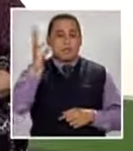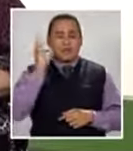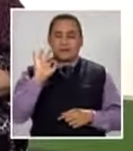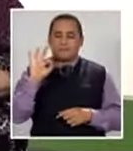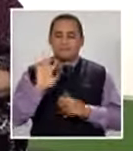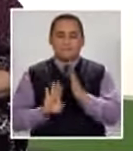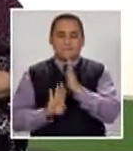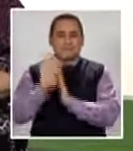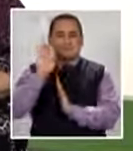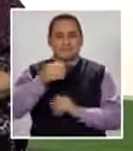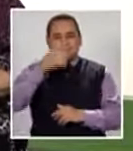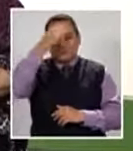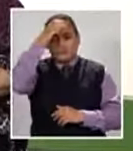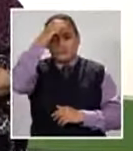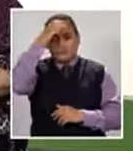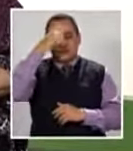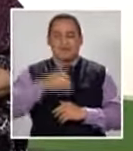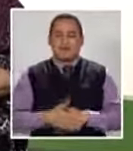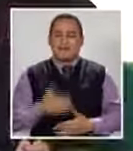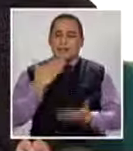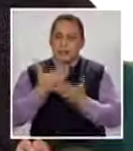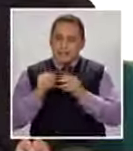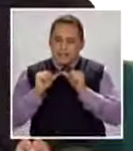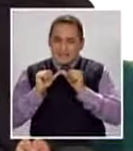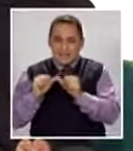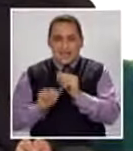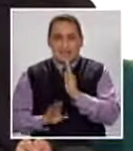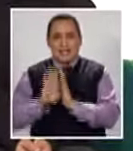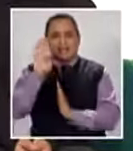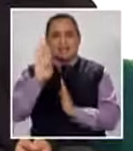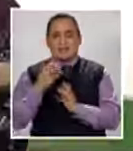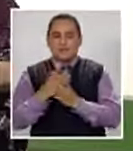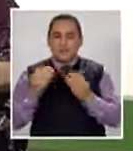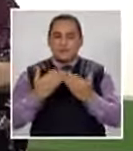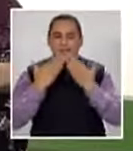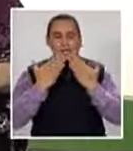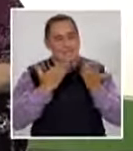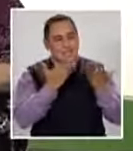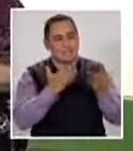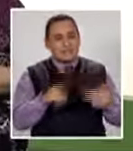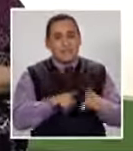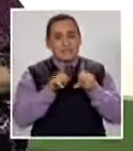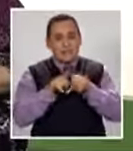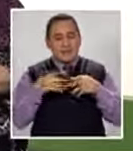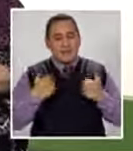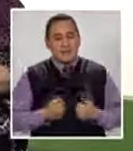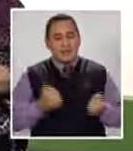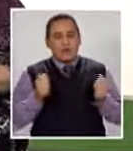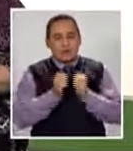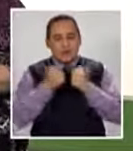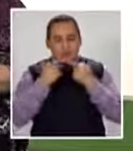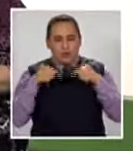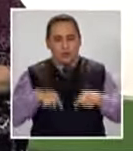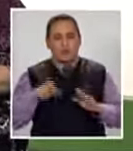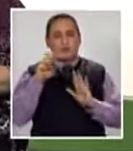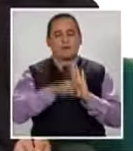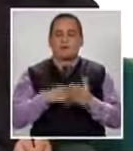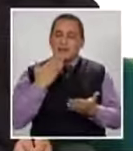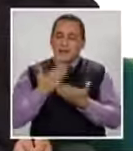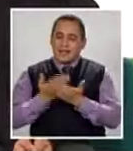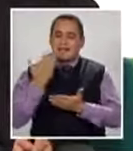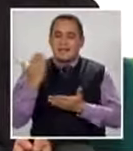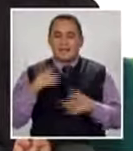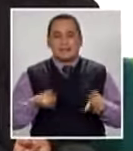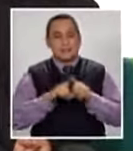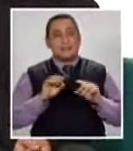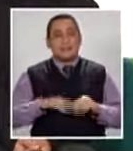Exitosa Y talentosa Sigue adelante Muchísimas gracias También Sonia Por haber estado Con nosotros Aquí en el programa Gracias